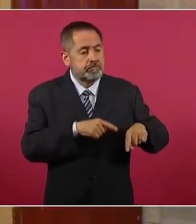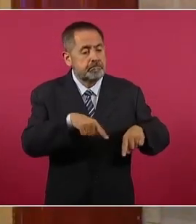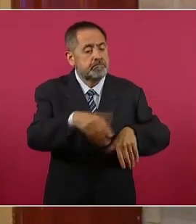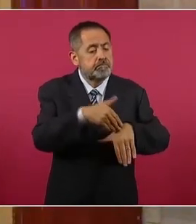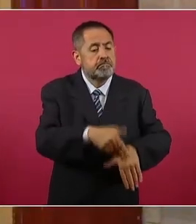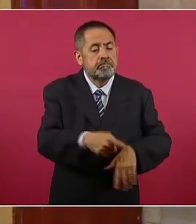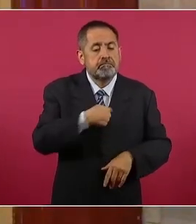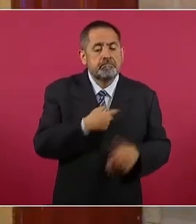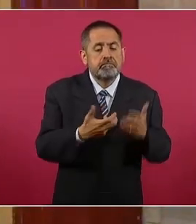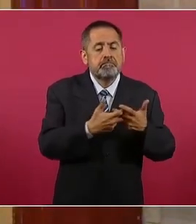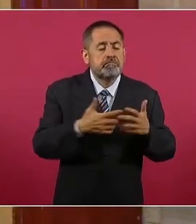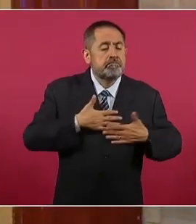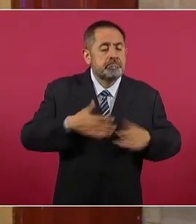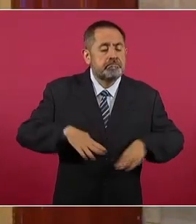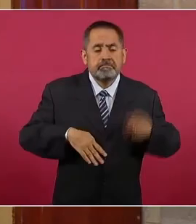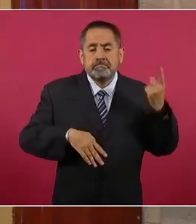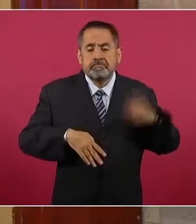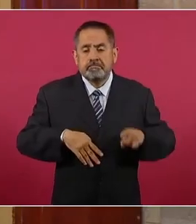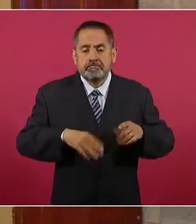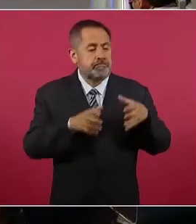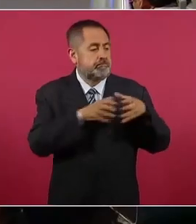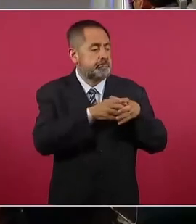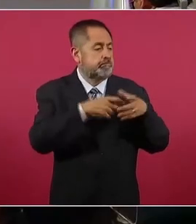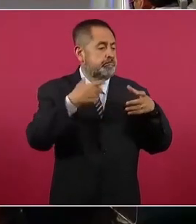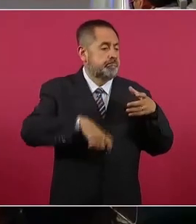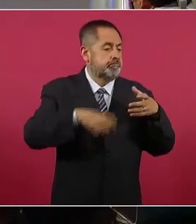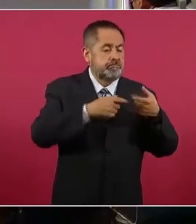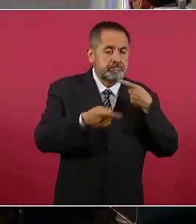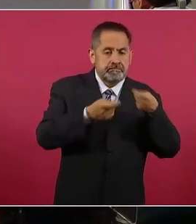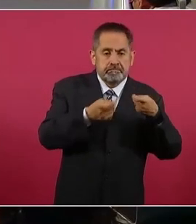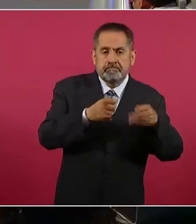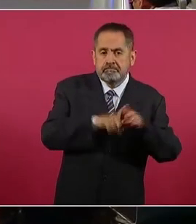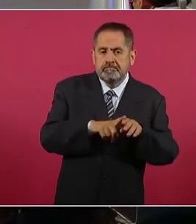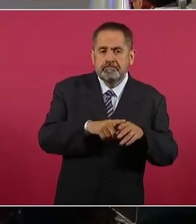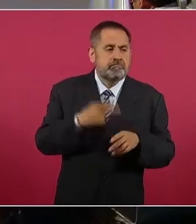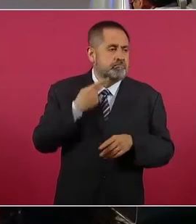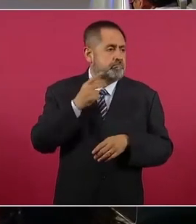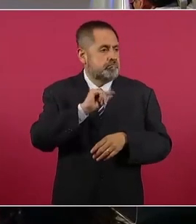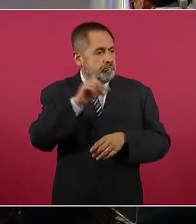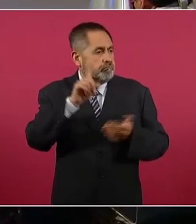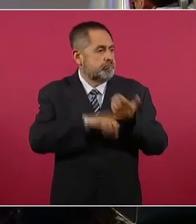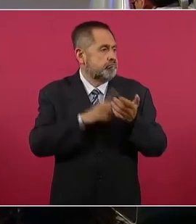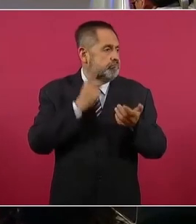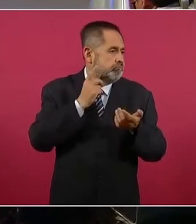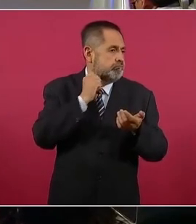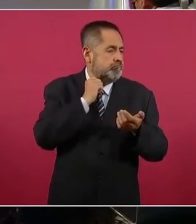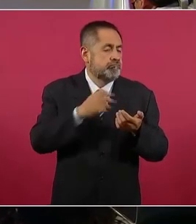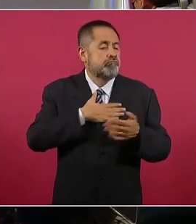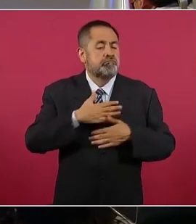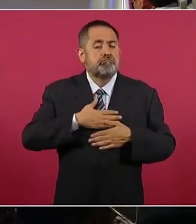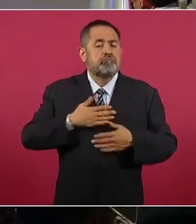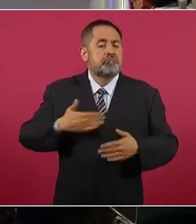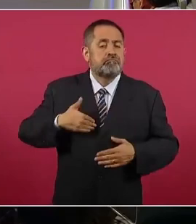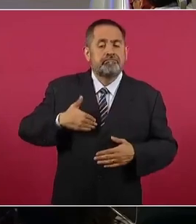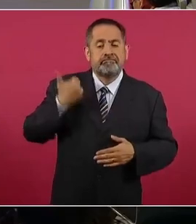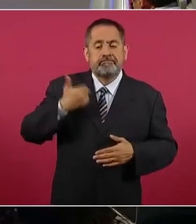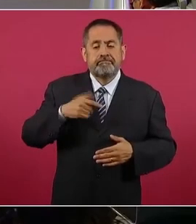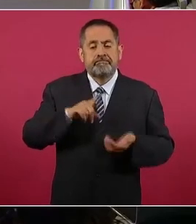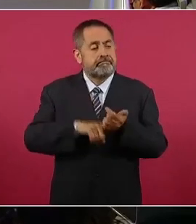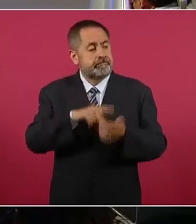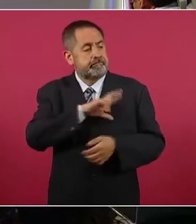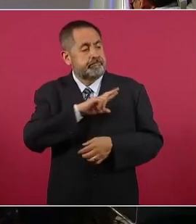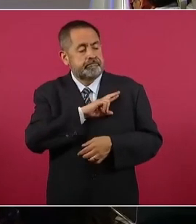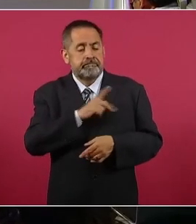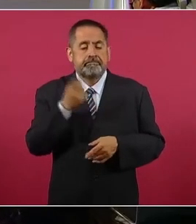sentido que exigían los potentados políticos, funcionarios y legisladores para beneficio de particulares,